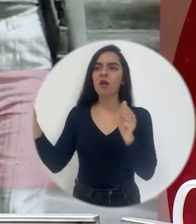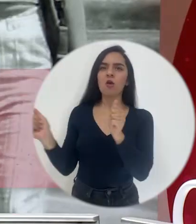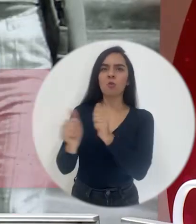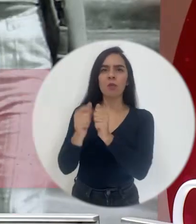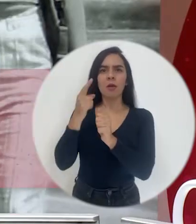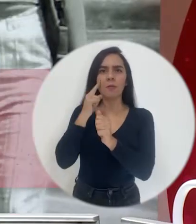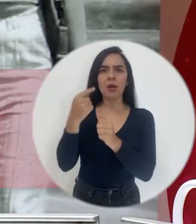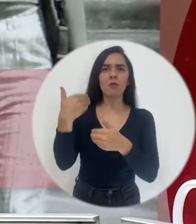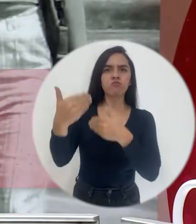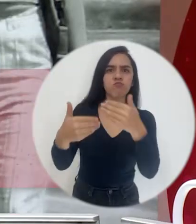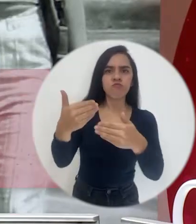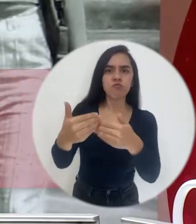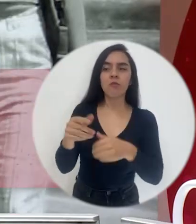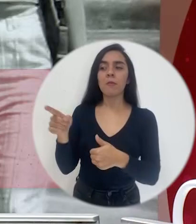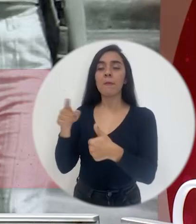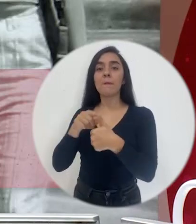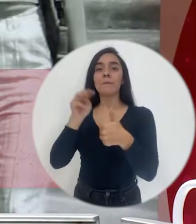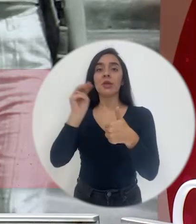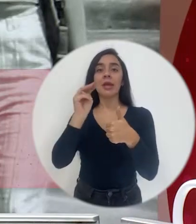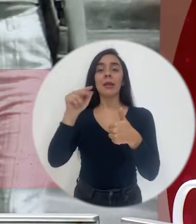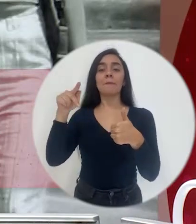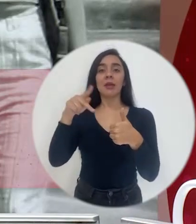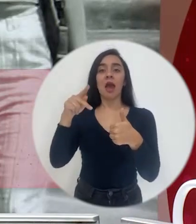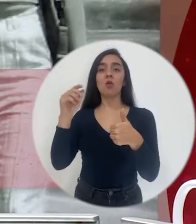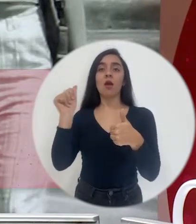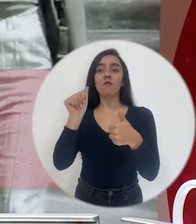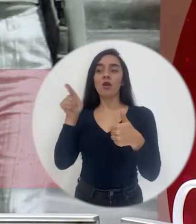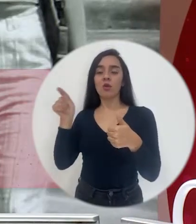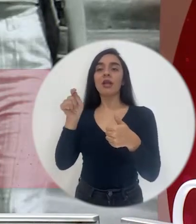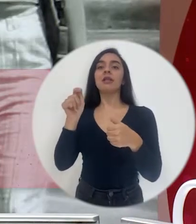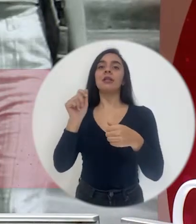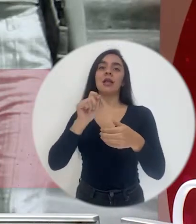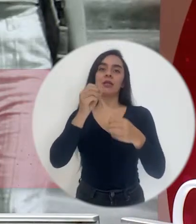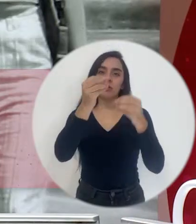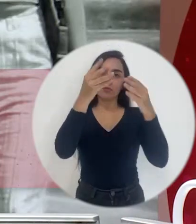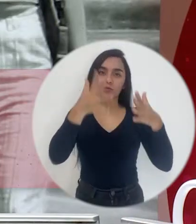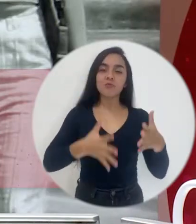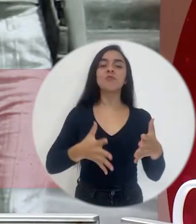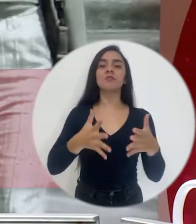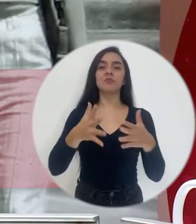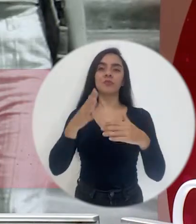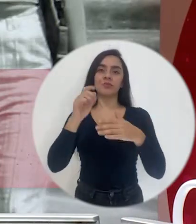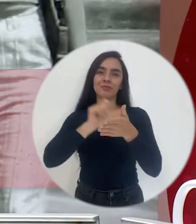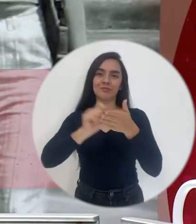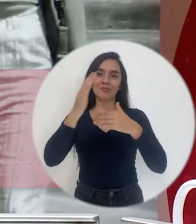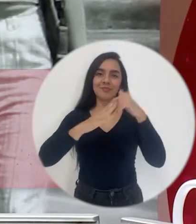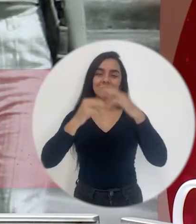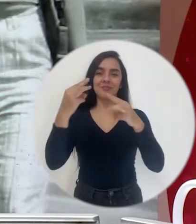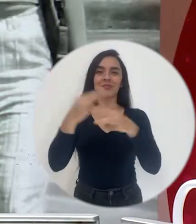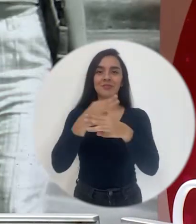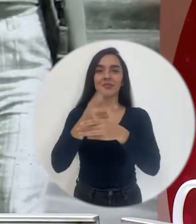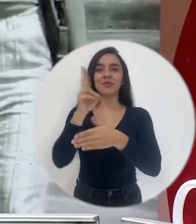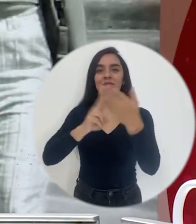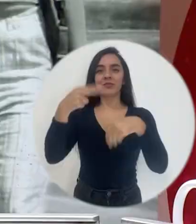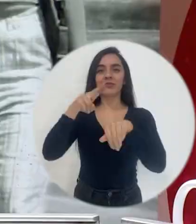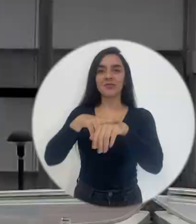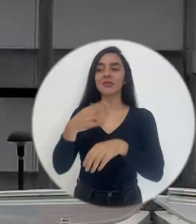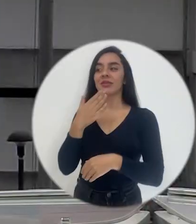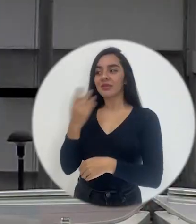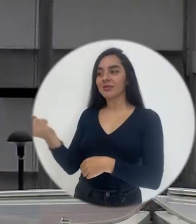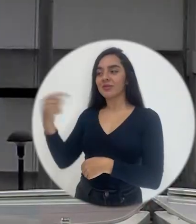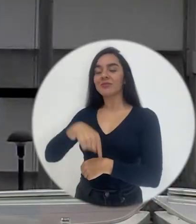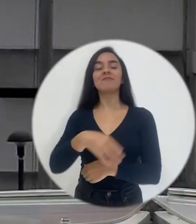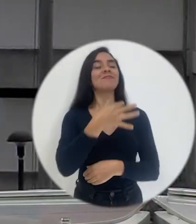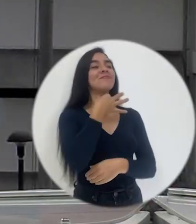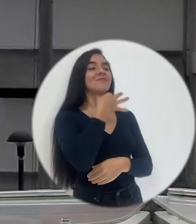tema nos acompañan en esta oportunidad Miguel Picado Alfaro quien es académico de la Escuela de Matemática de la Universidad Nacional, gracias por estar nosotros. Un